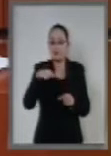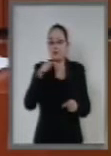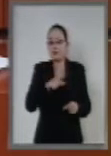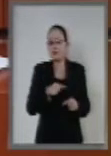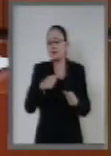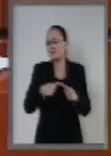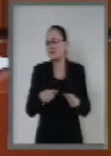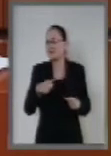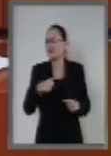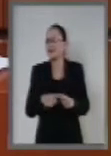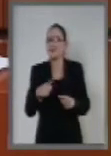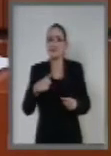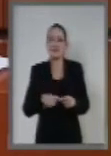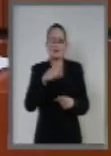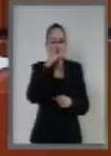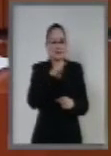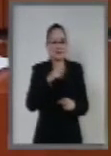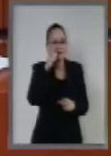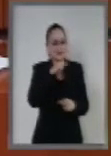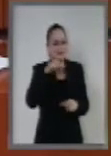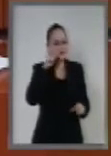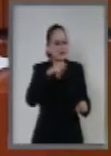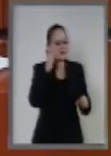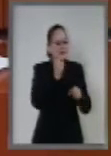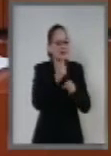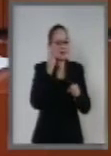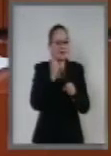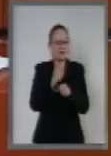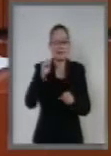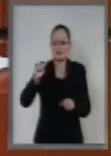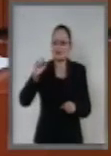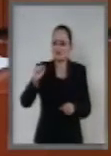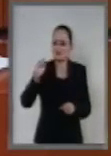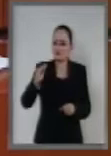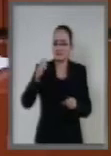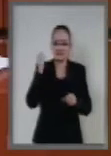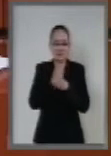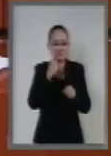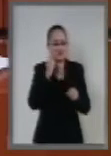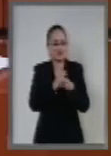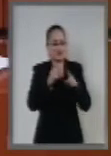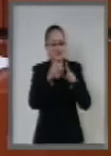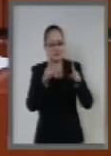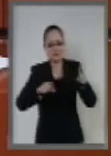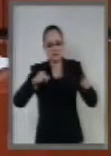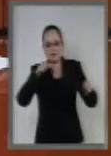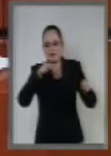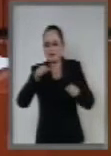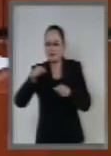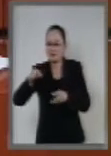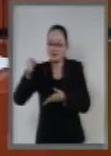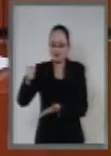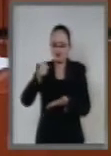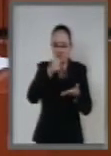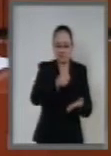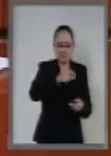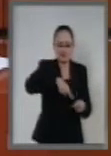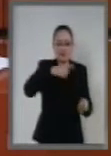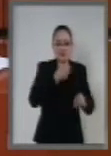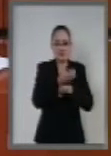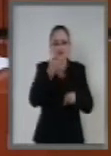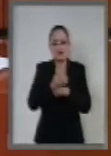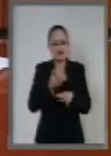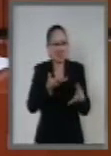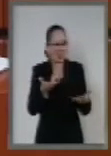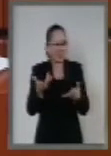enormes deficiencias que ha detectado la Auditoría Superior en el uso de los recursos asignados a los Estados de la